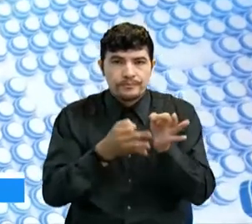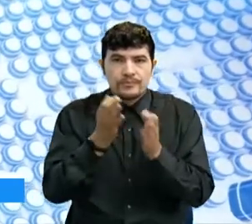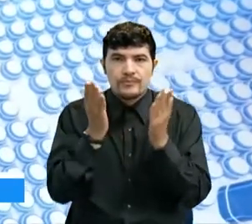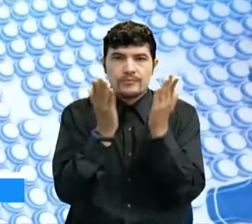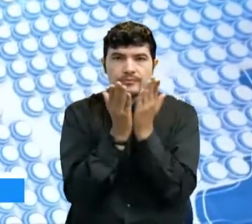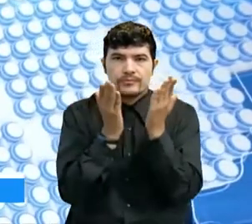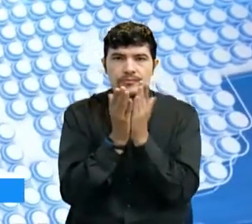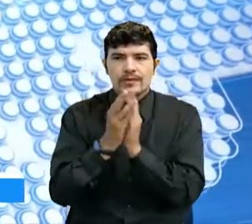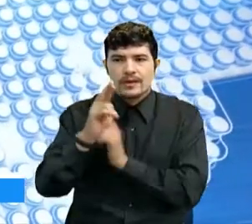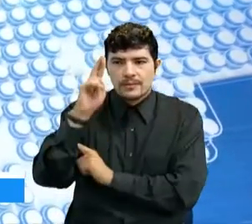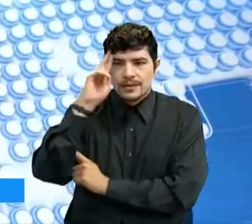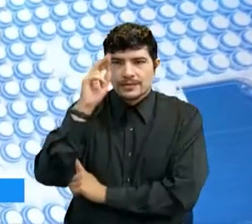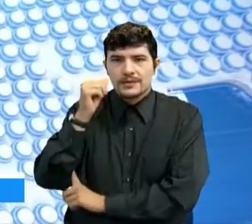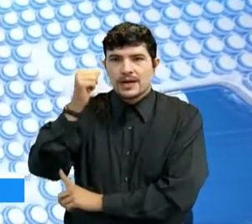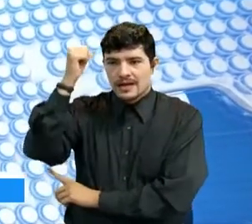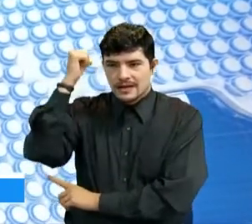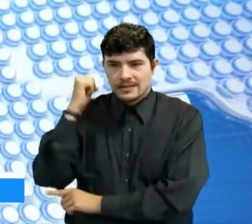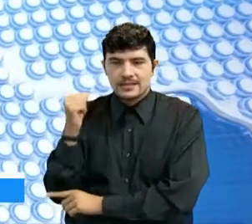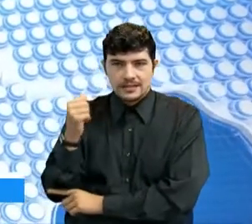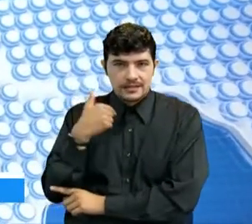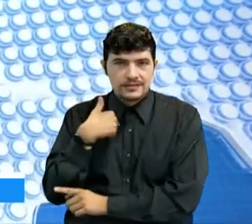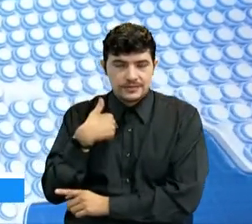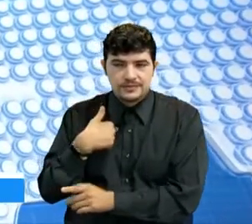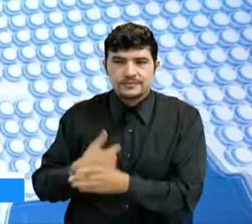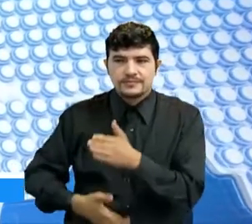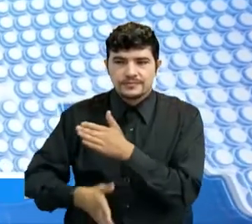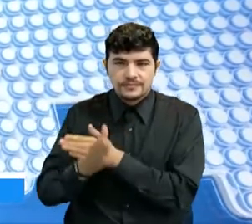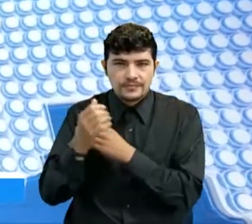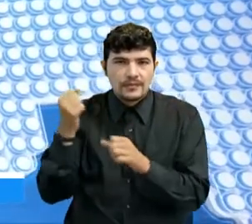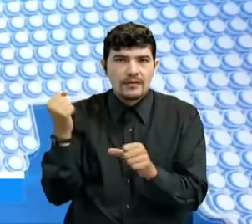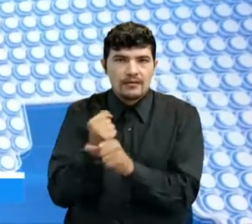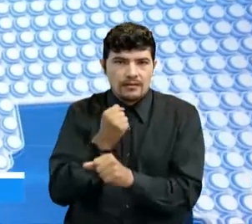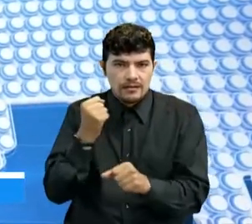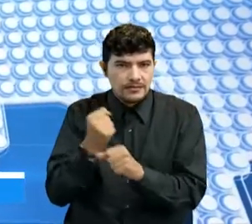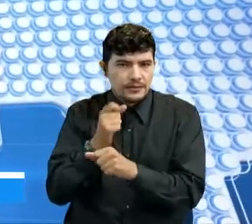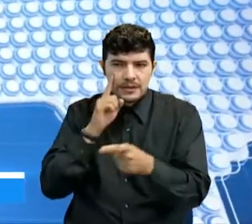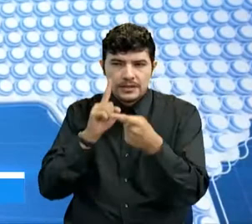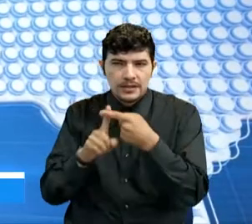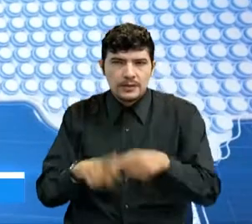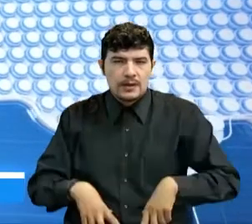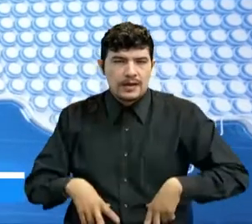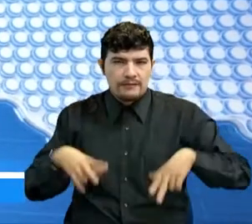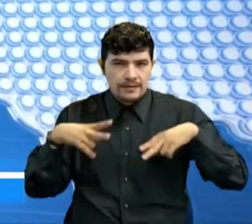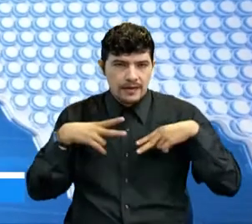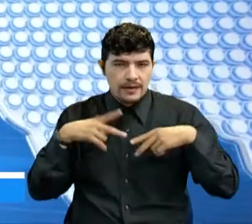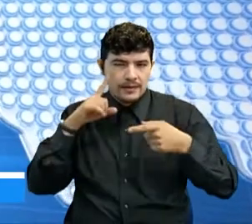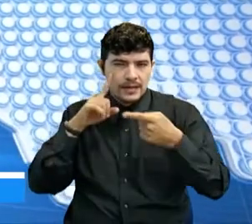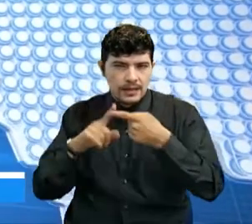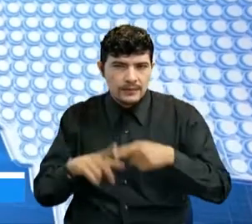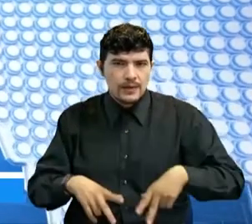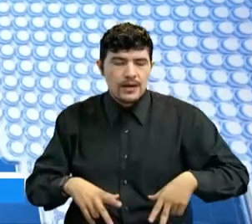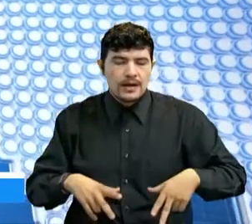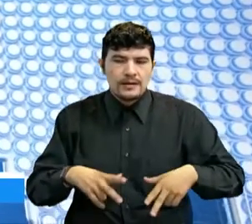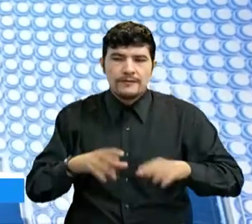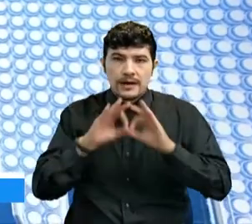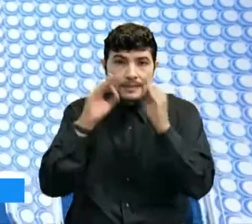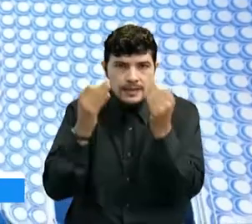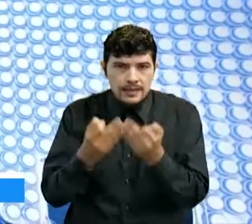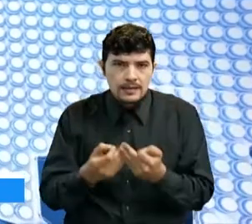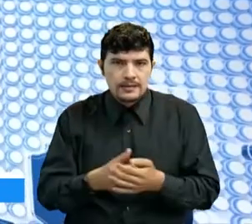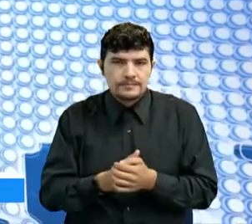manifestaba, que voy a trabajar en iniciativas en favor de la vida, de la familia, de una educación